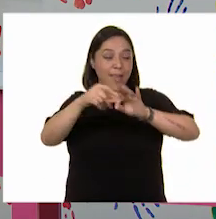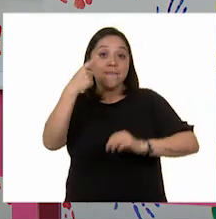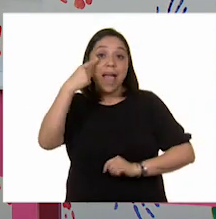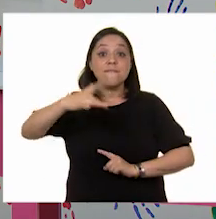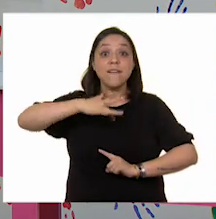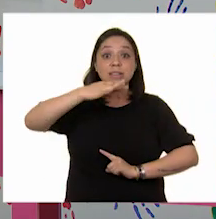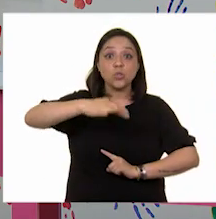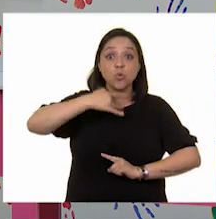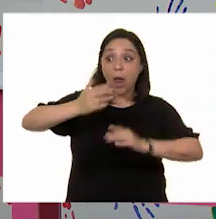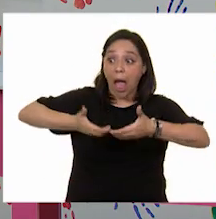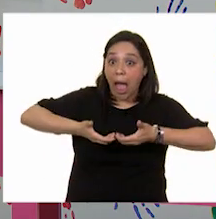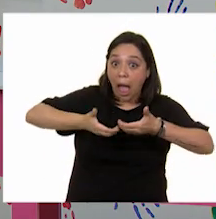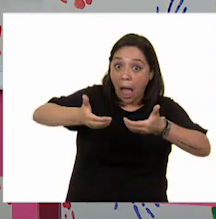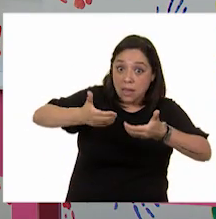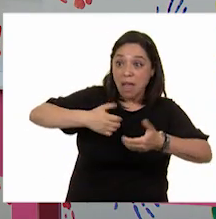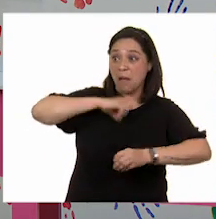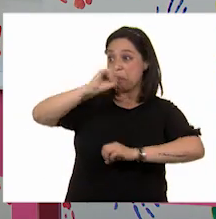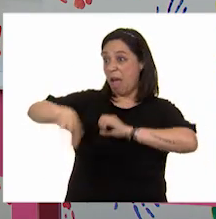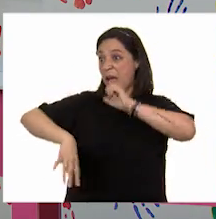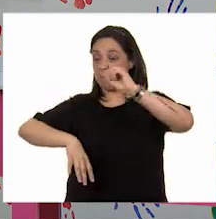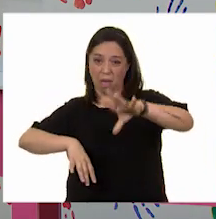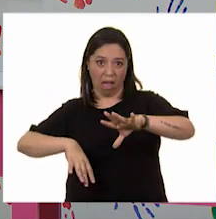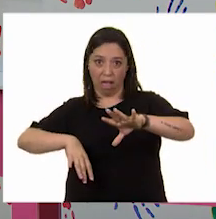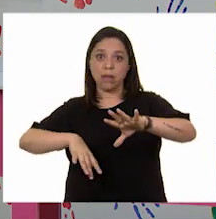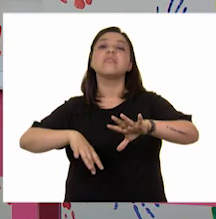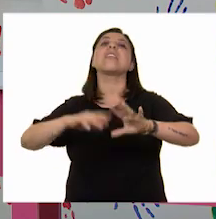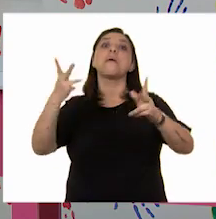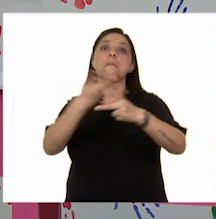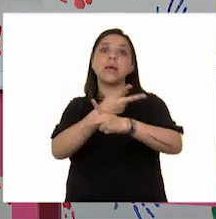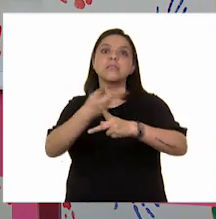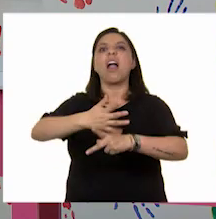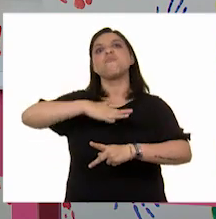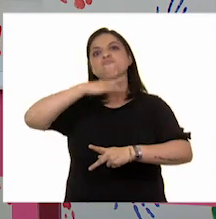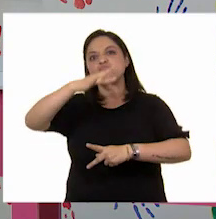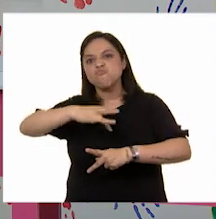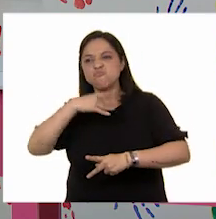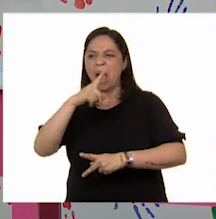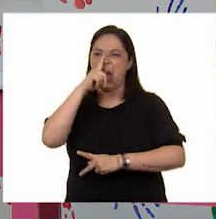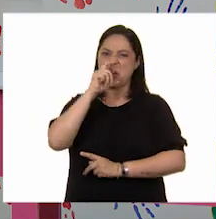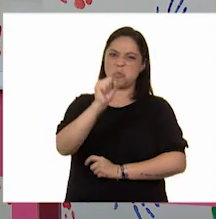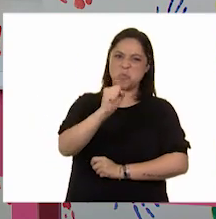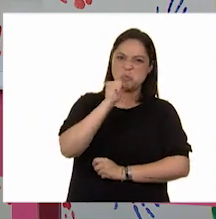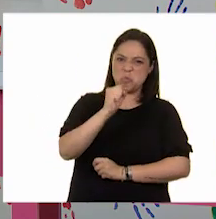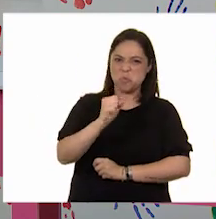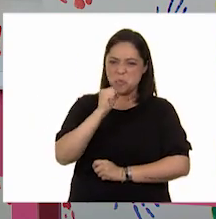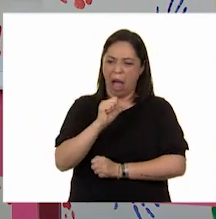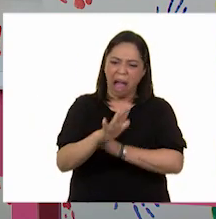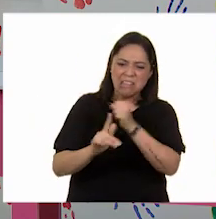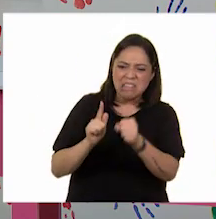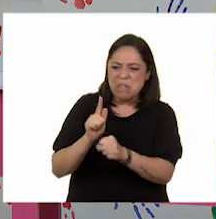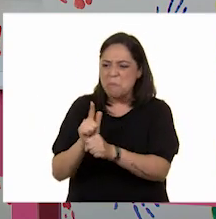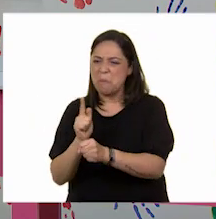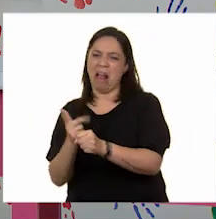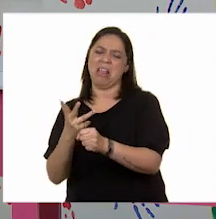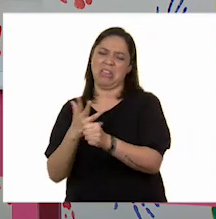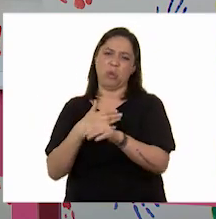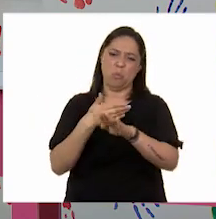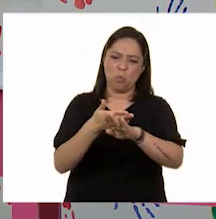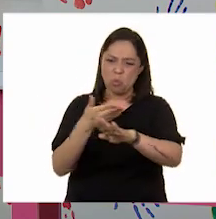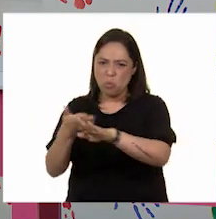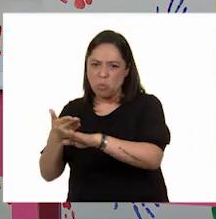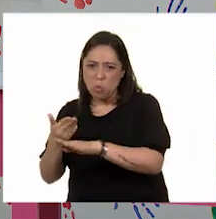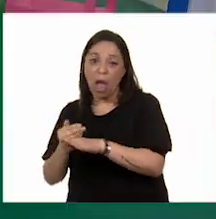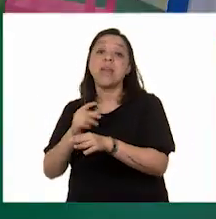en las calles contamina, huele mal, crea fauna nociva y tapa las coladeras y todo eso es muy